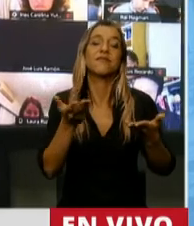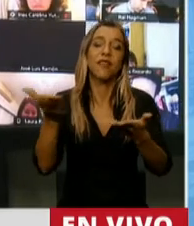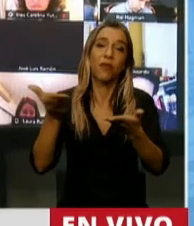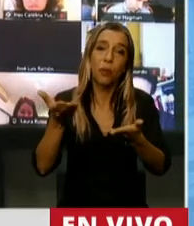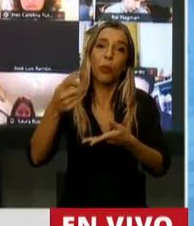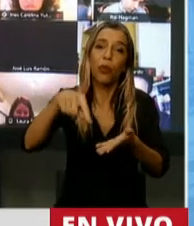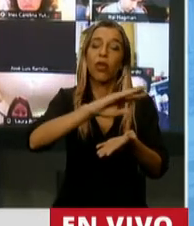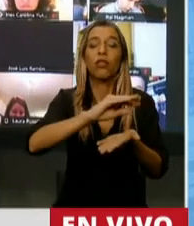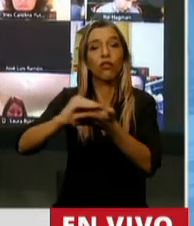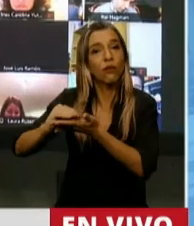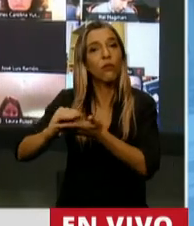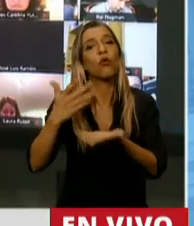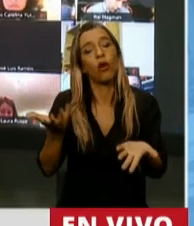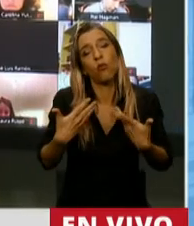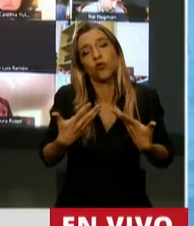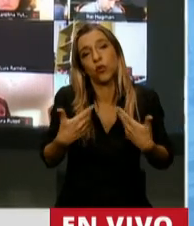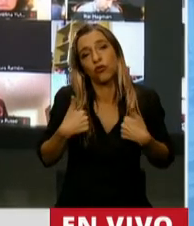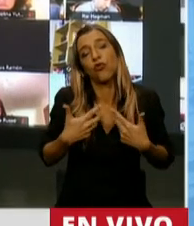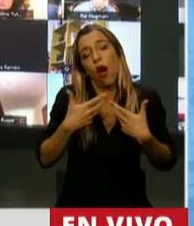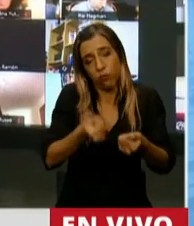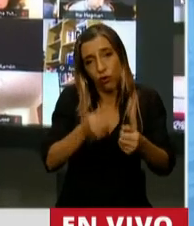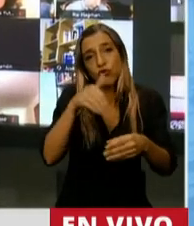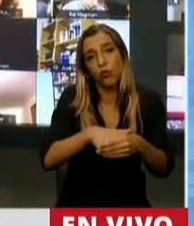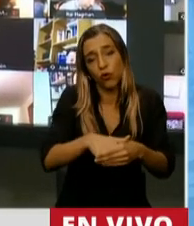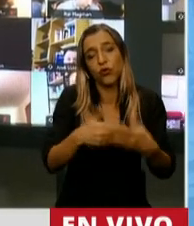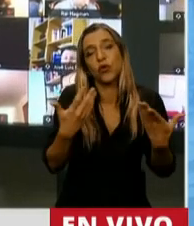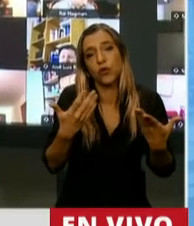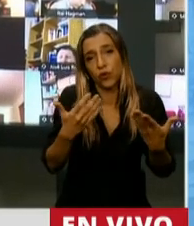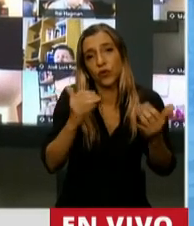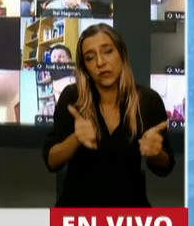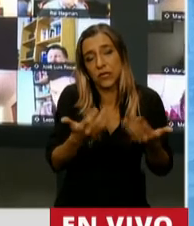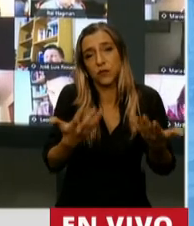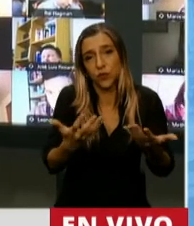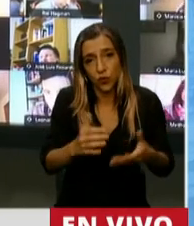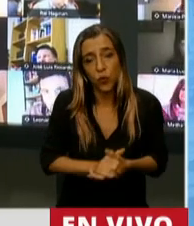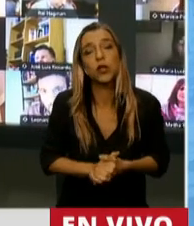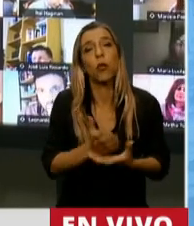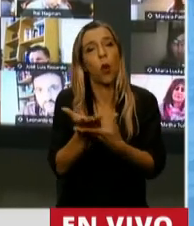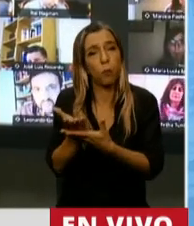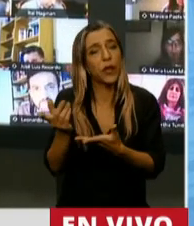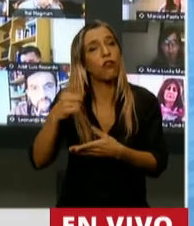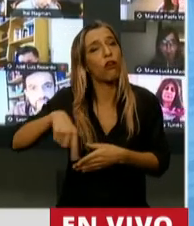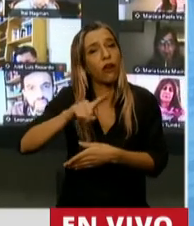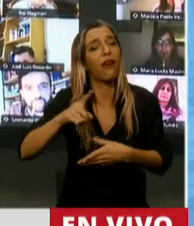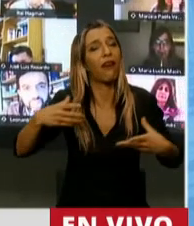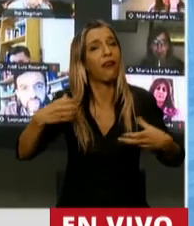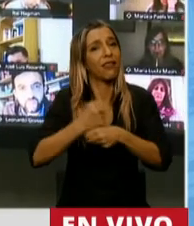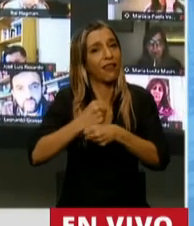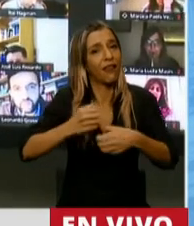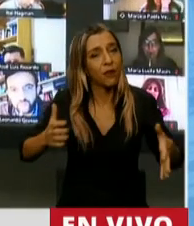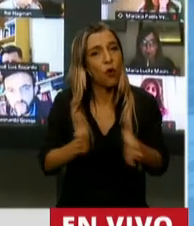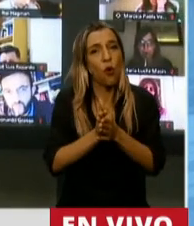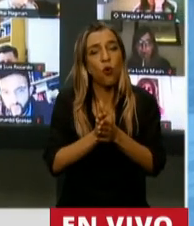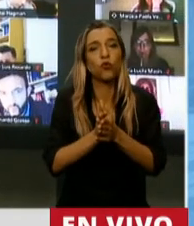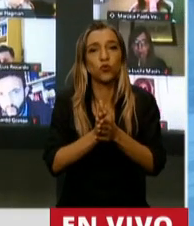este proyecto de presupuesto pedirle, presidente, que trabajemos en el conjunto